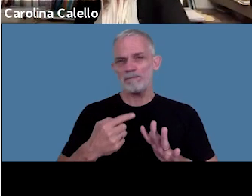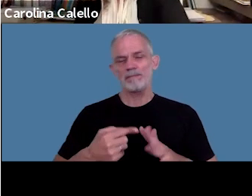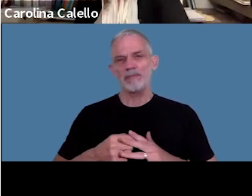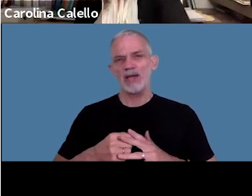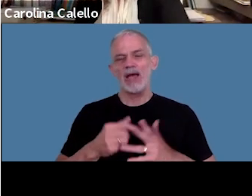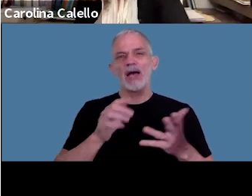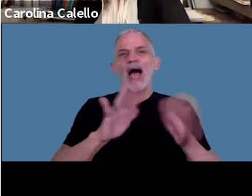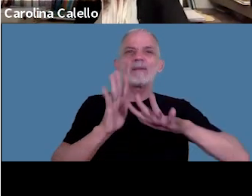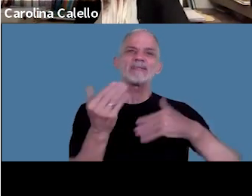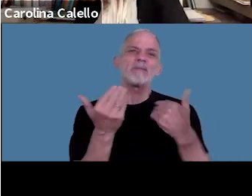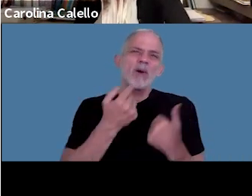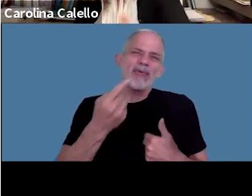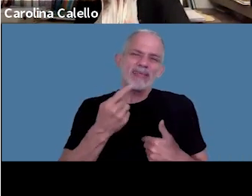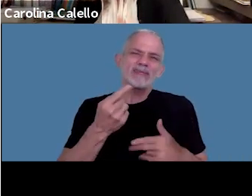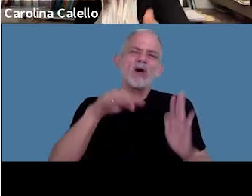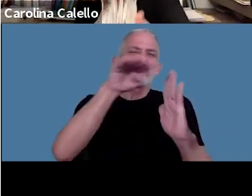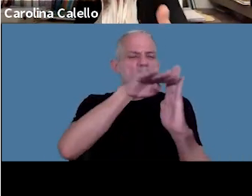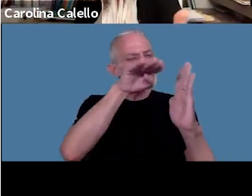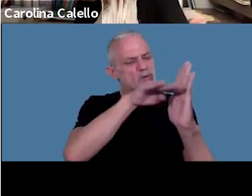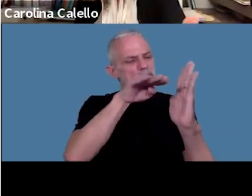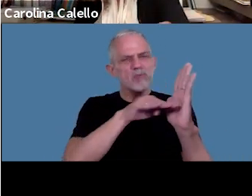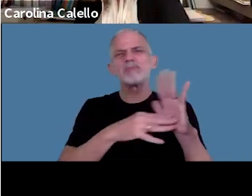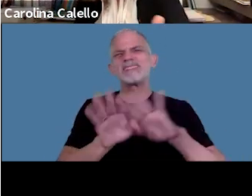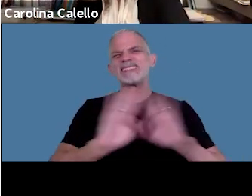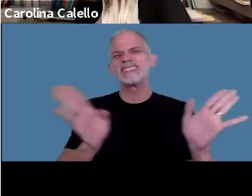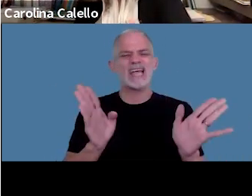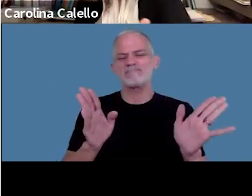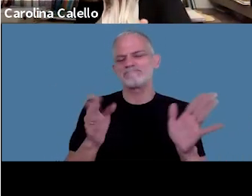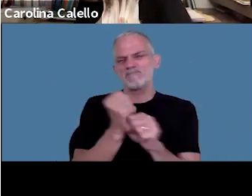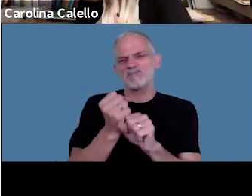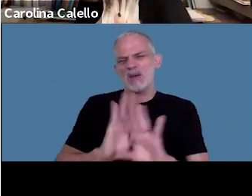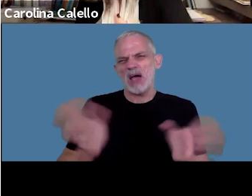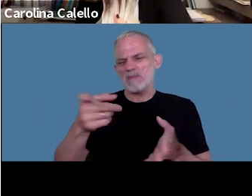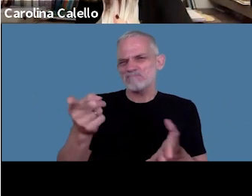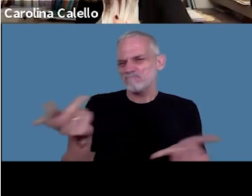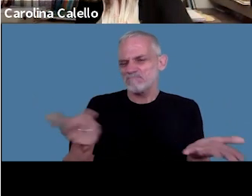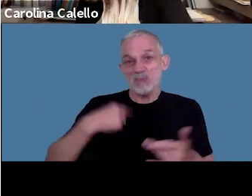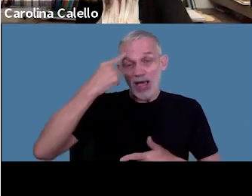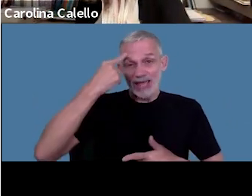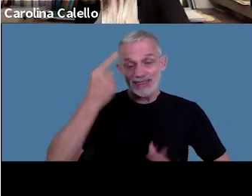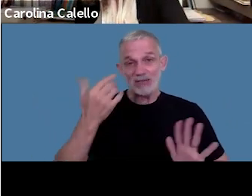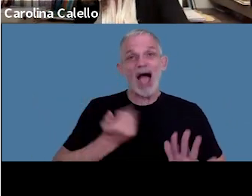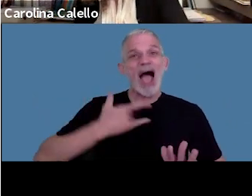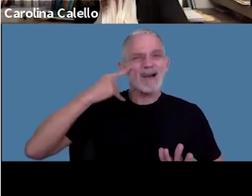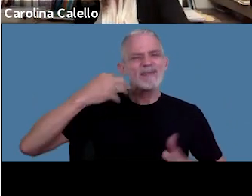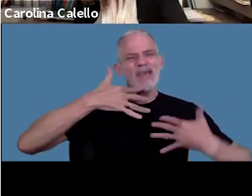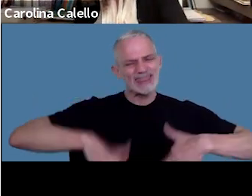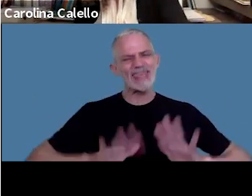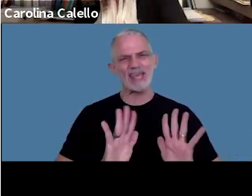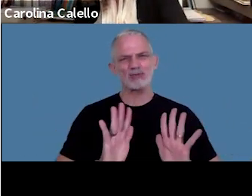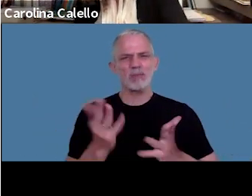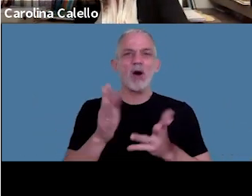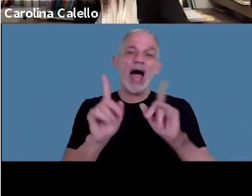decir bueno ya incumplió todos estos no va a seguir operando por ejemplo entiendo la posición del fisco pero también